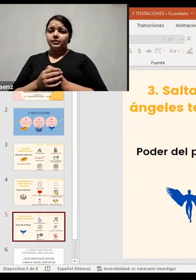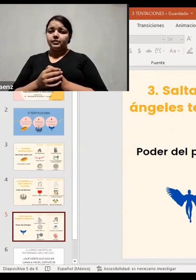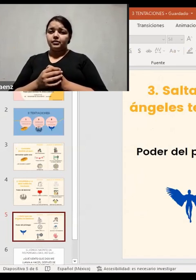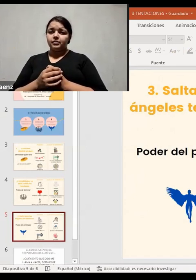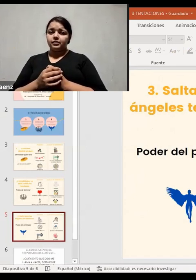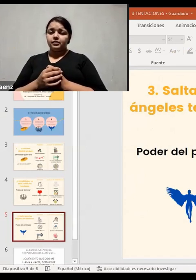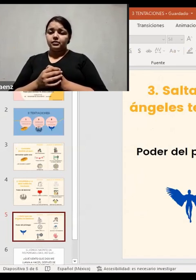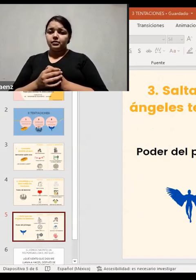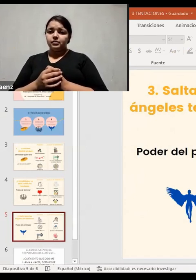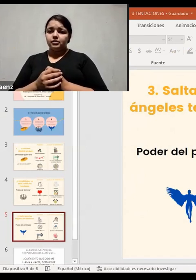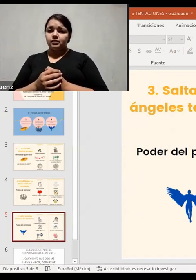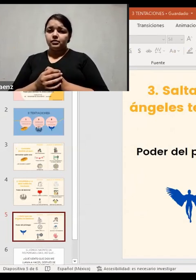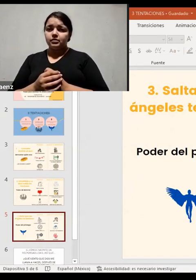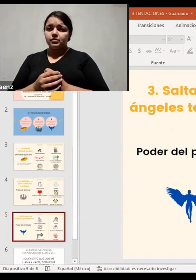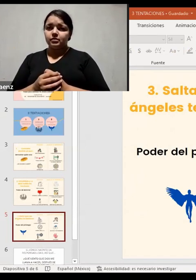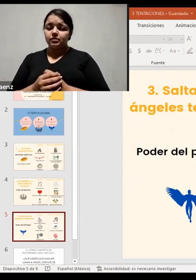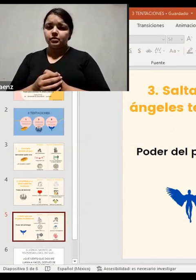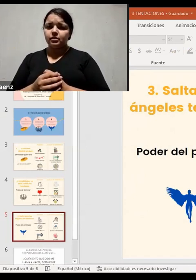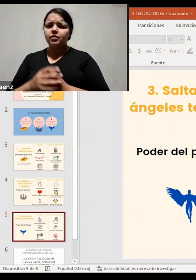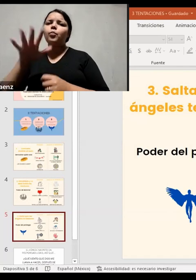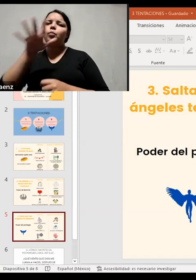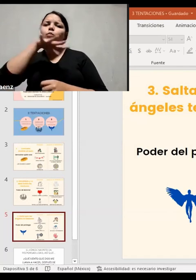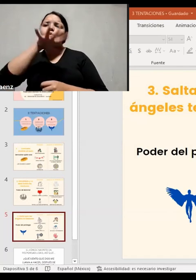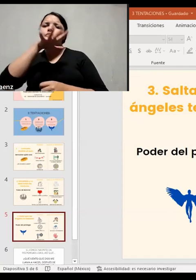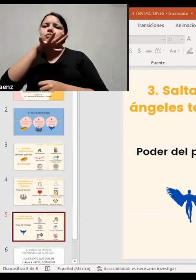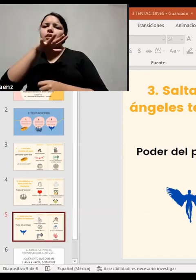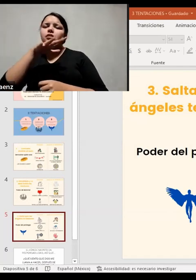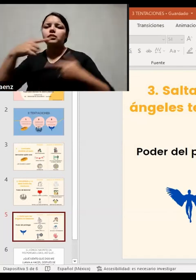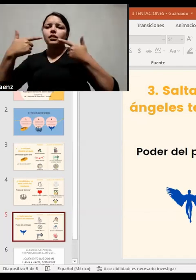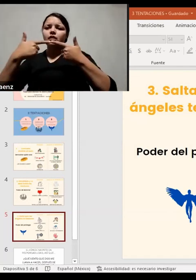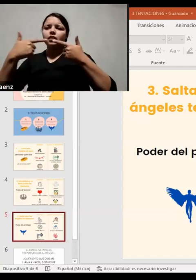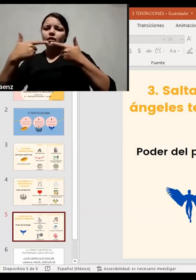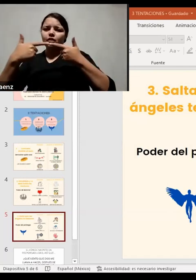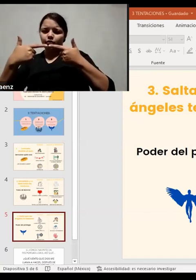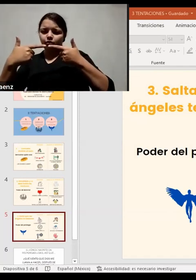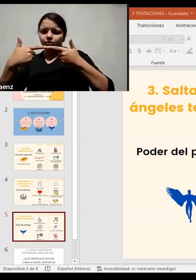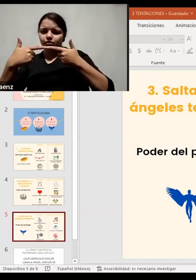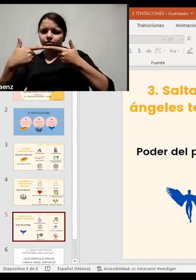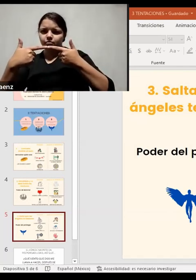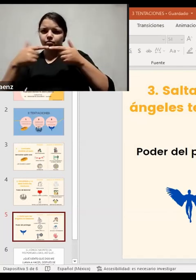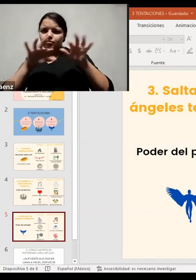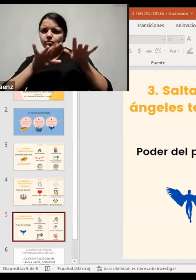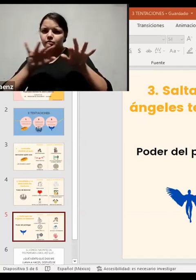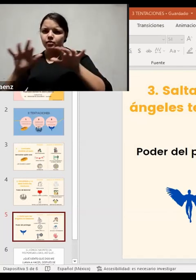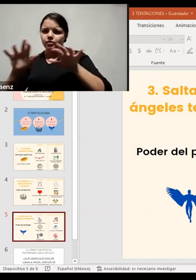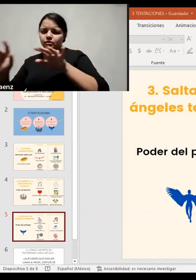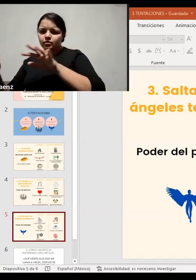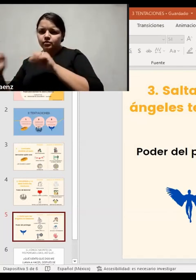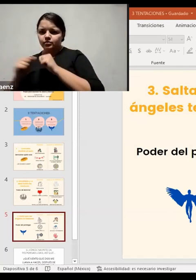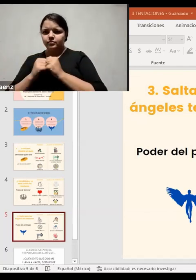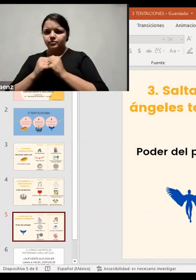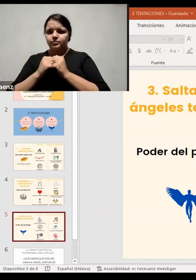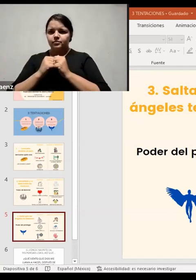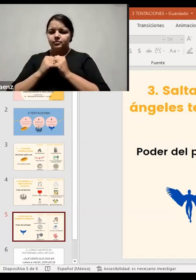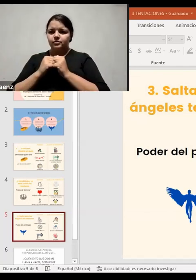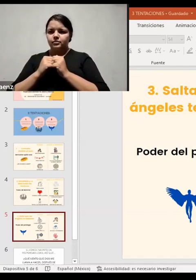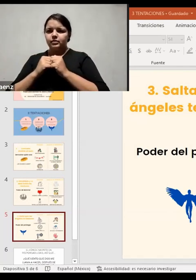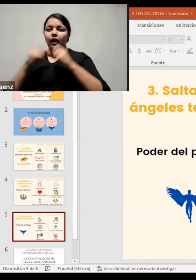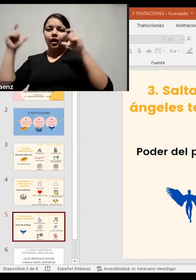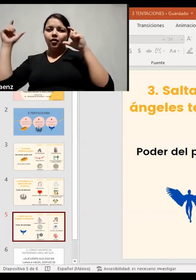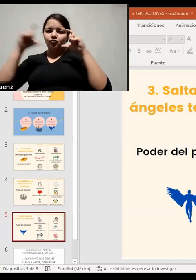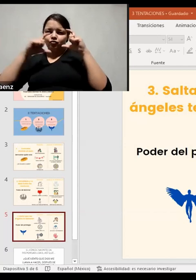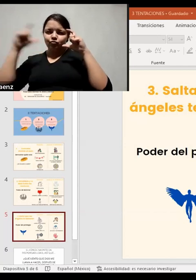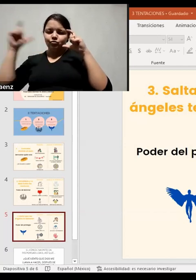Si ustedes van a Google y escriben, vamos a poner en imágenes para que sea más fácil,